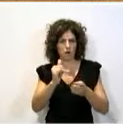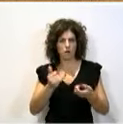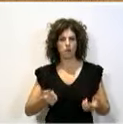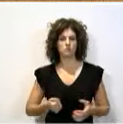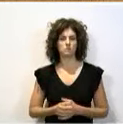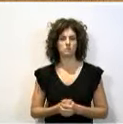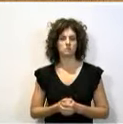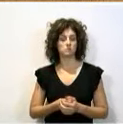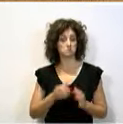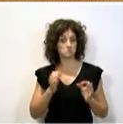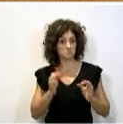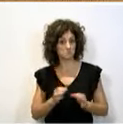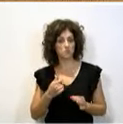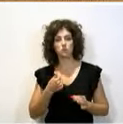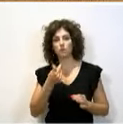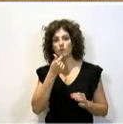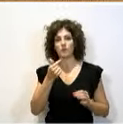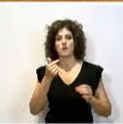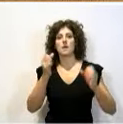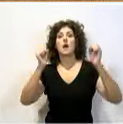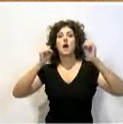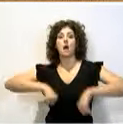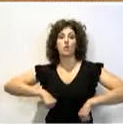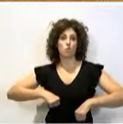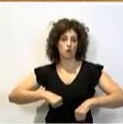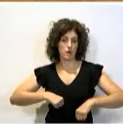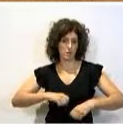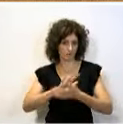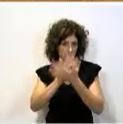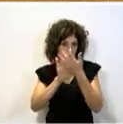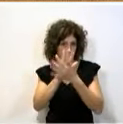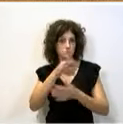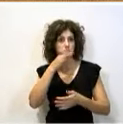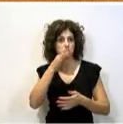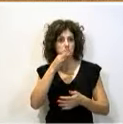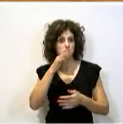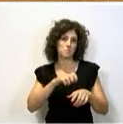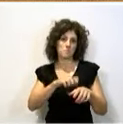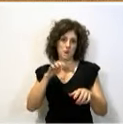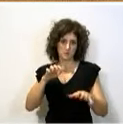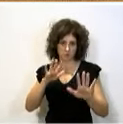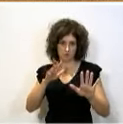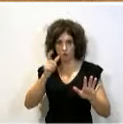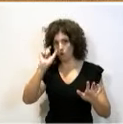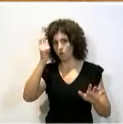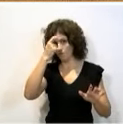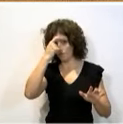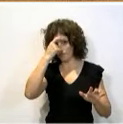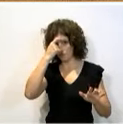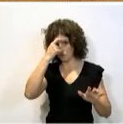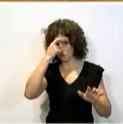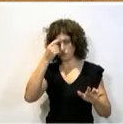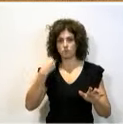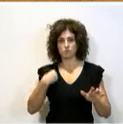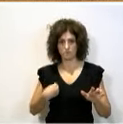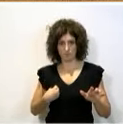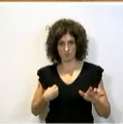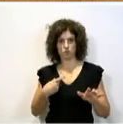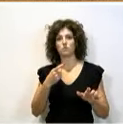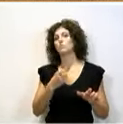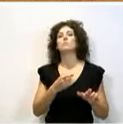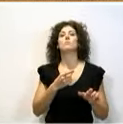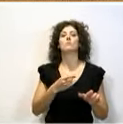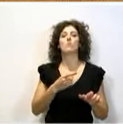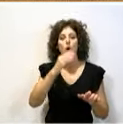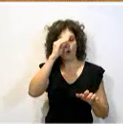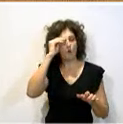Yo le voy a decir, mire, estoy de acuerdo con una gran parte de lo que has puesto ya aquí, y es el concepto de lo que es la amnistía y las diferencias con respecto al